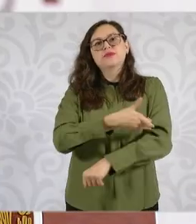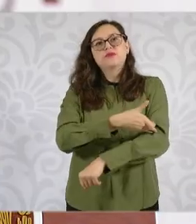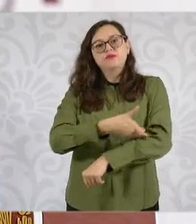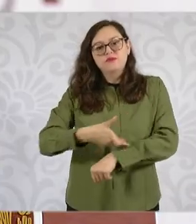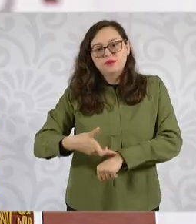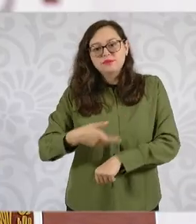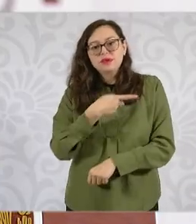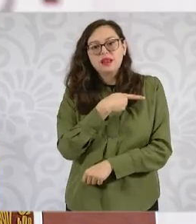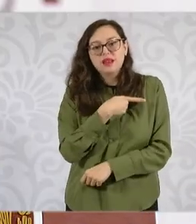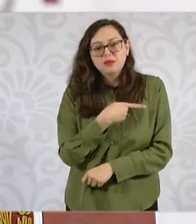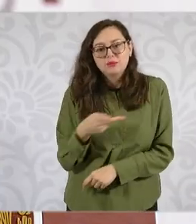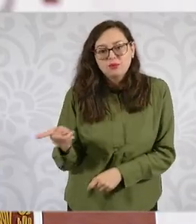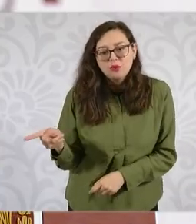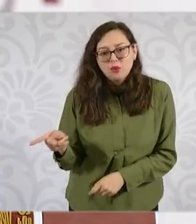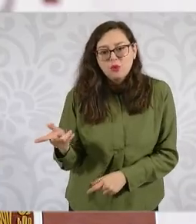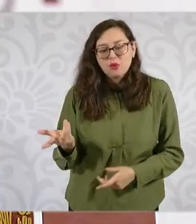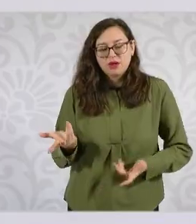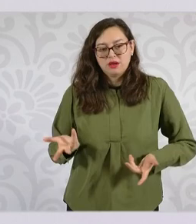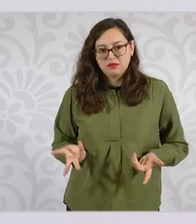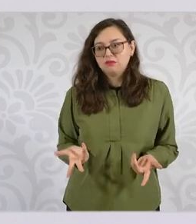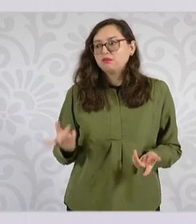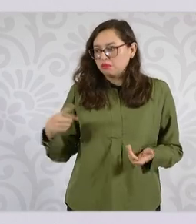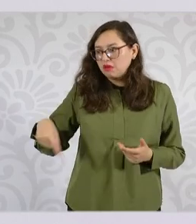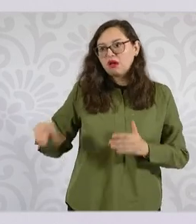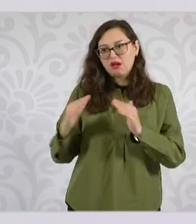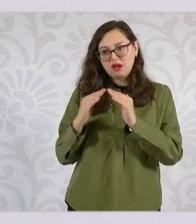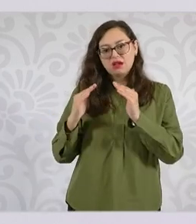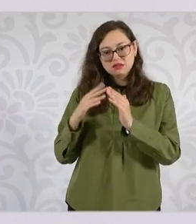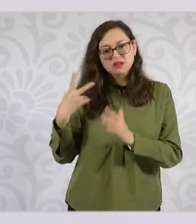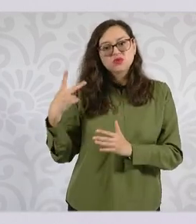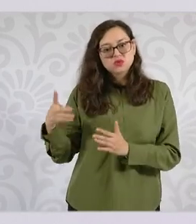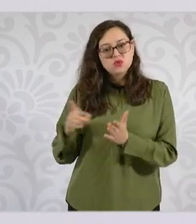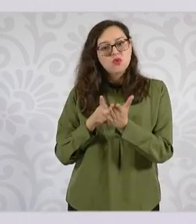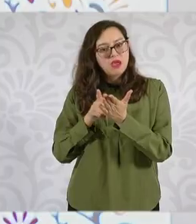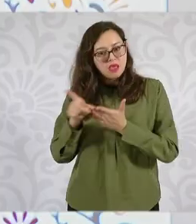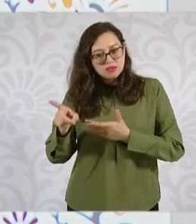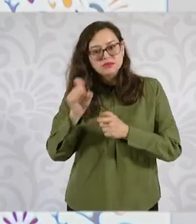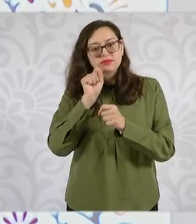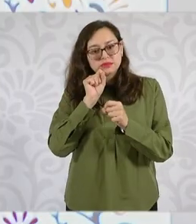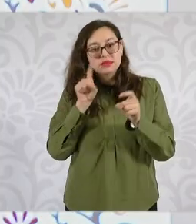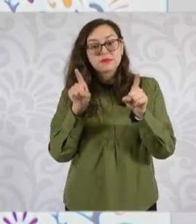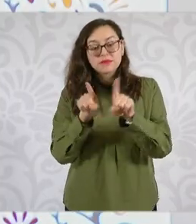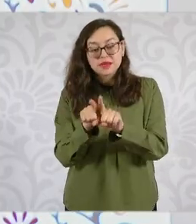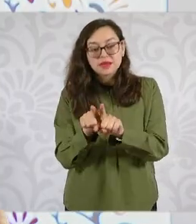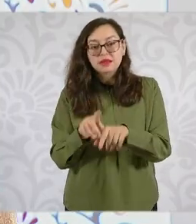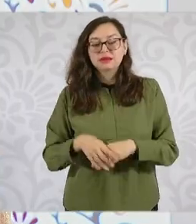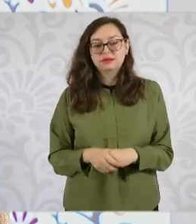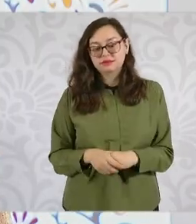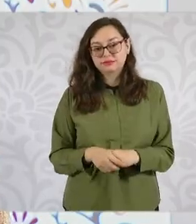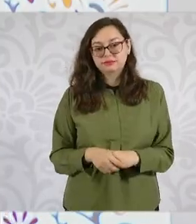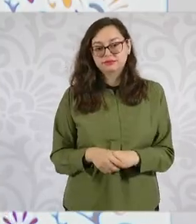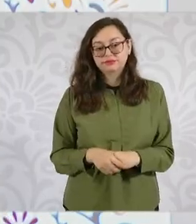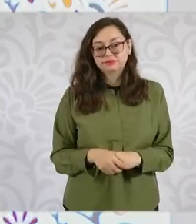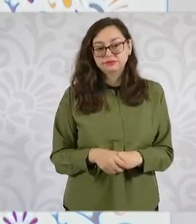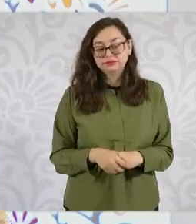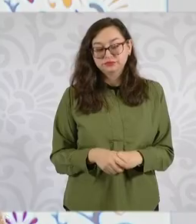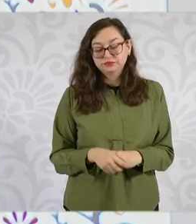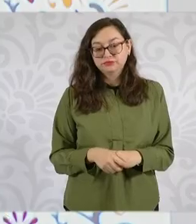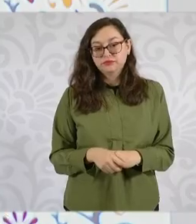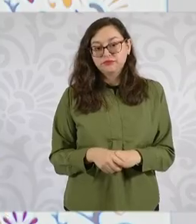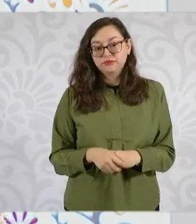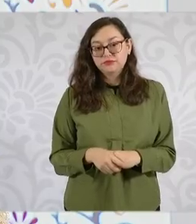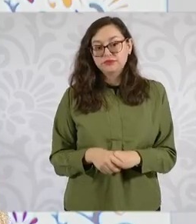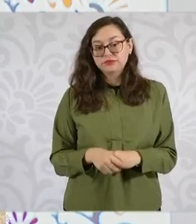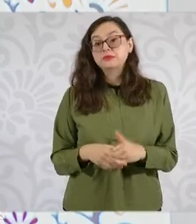de escasos recursos que también puedan tener acceso a la vivienda. En este caso pueden también